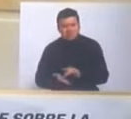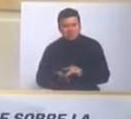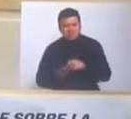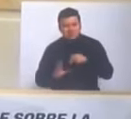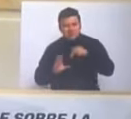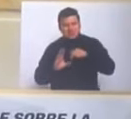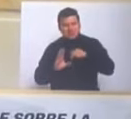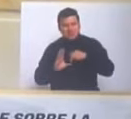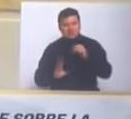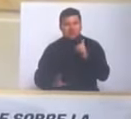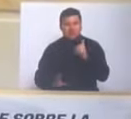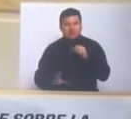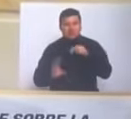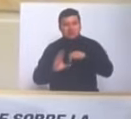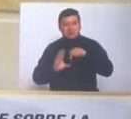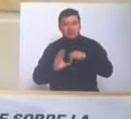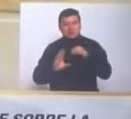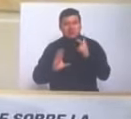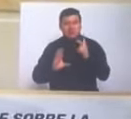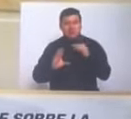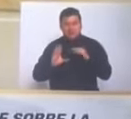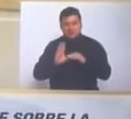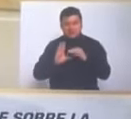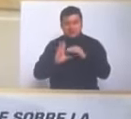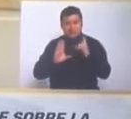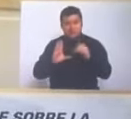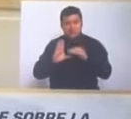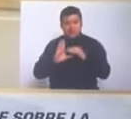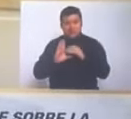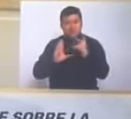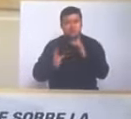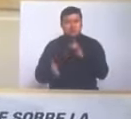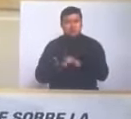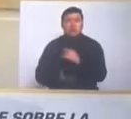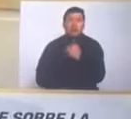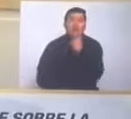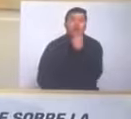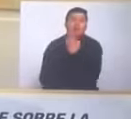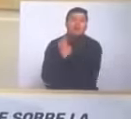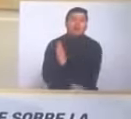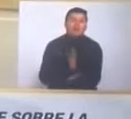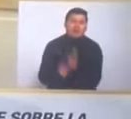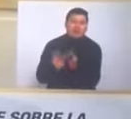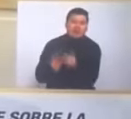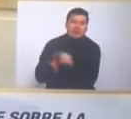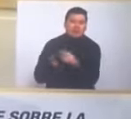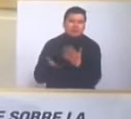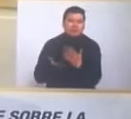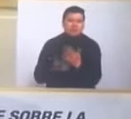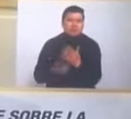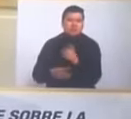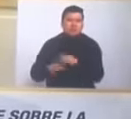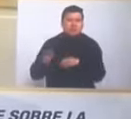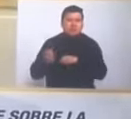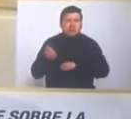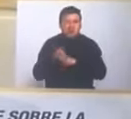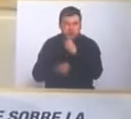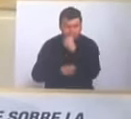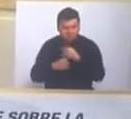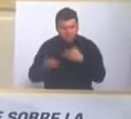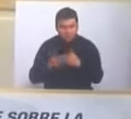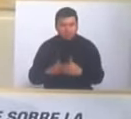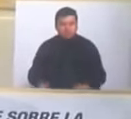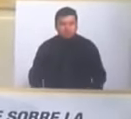estrato 1, 2 de más de un billón de pesos en subsidios para este año.